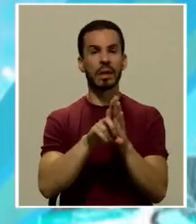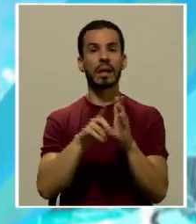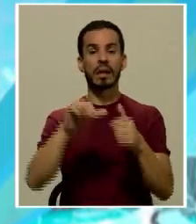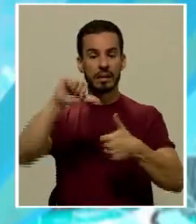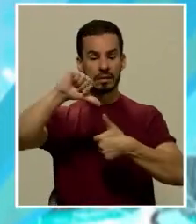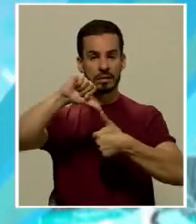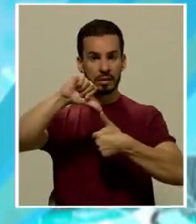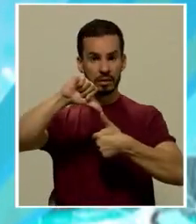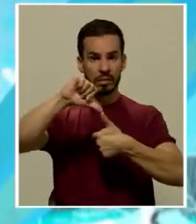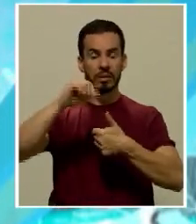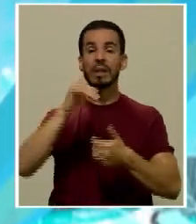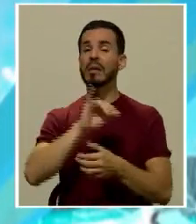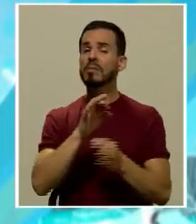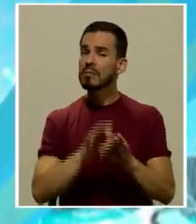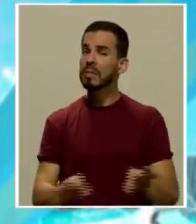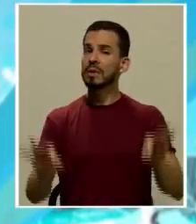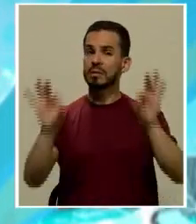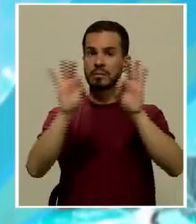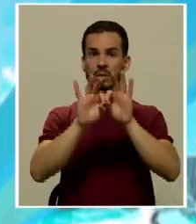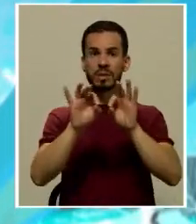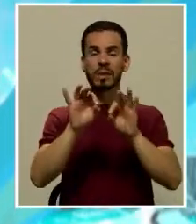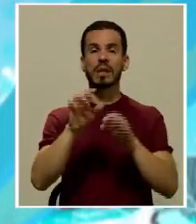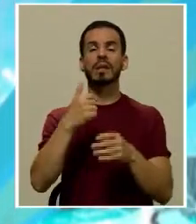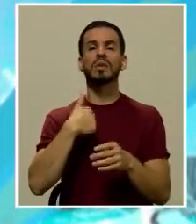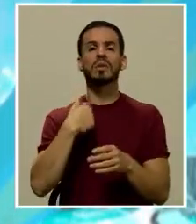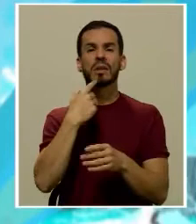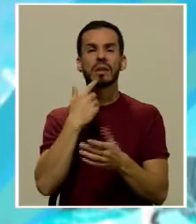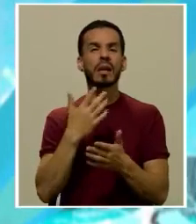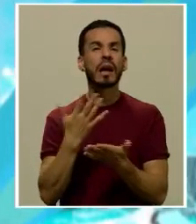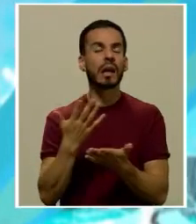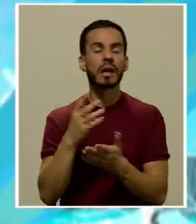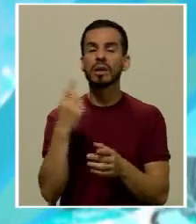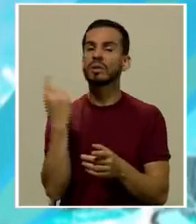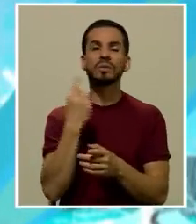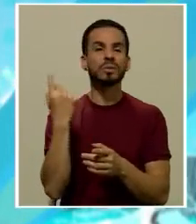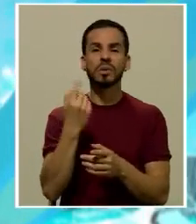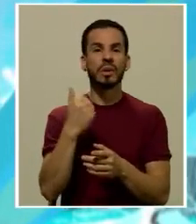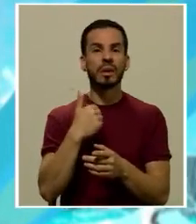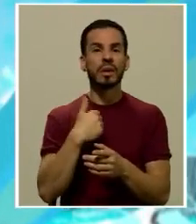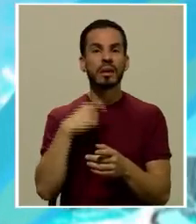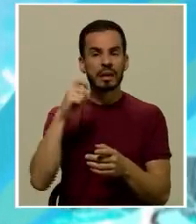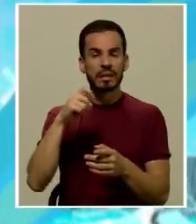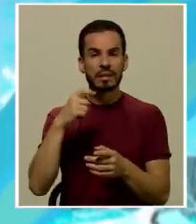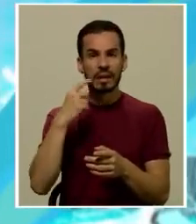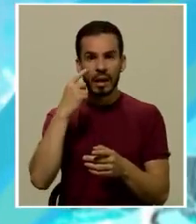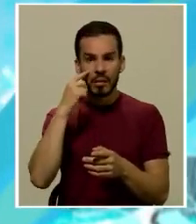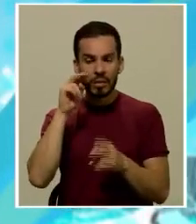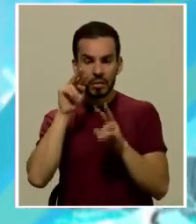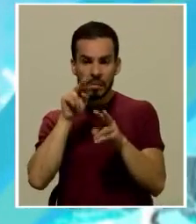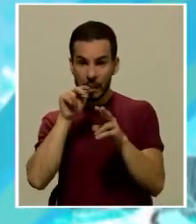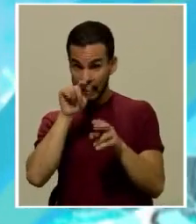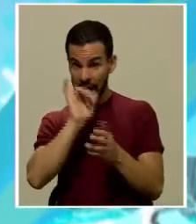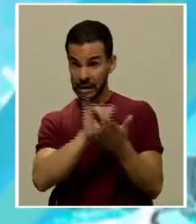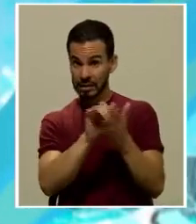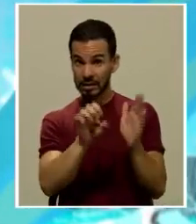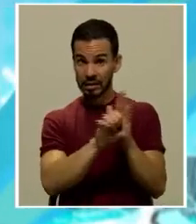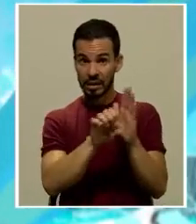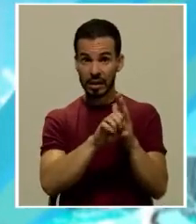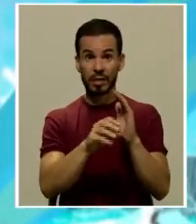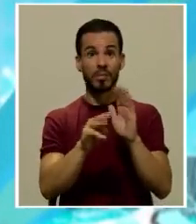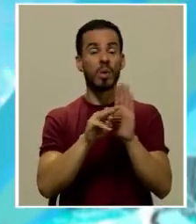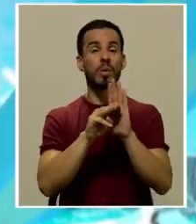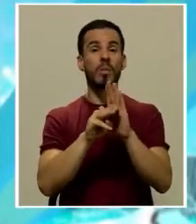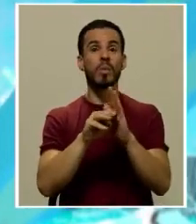Centroamérica y lo más importante don Ernesto, yo diría que no solo tenemos que reparar en esos ejemplos en